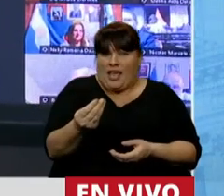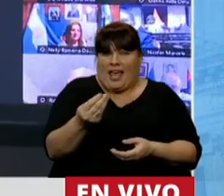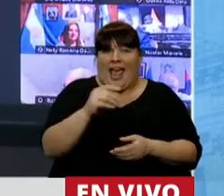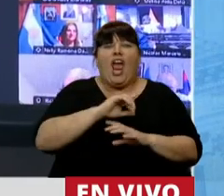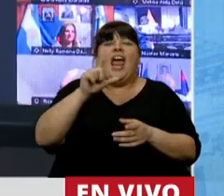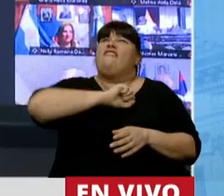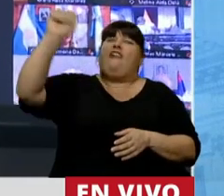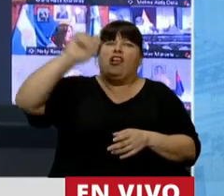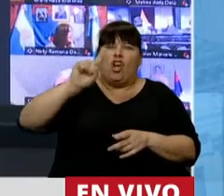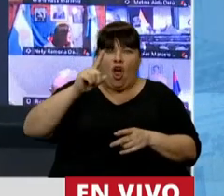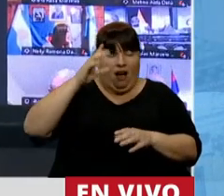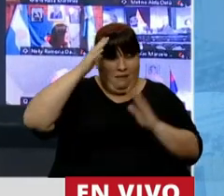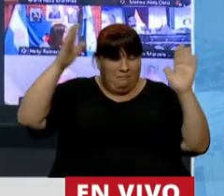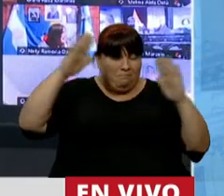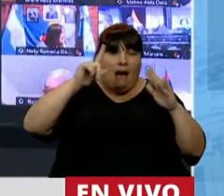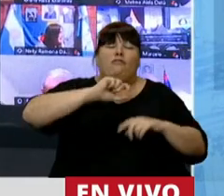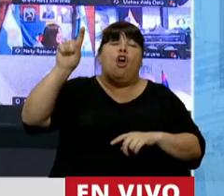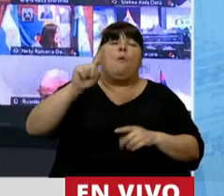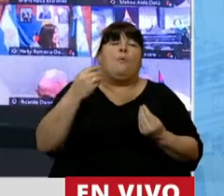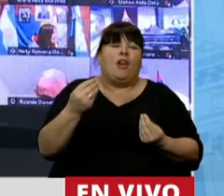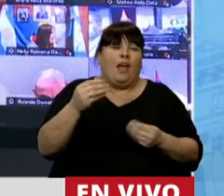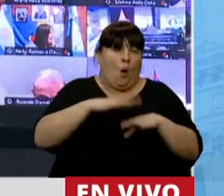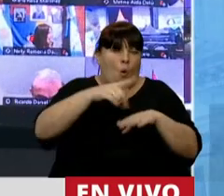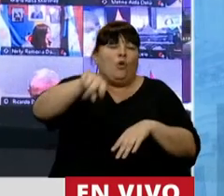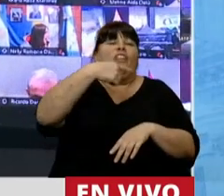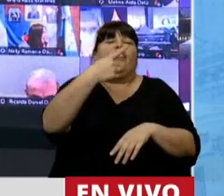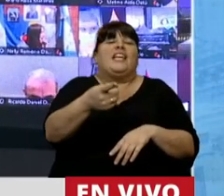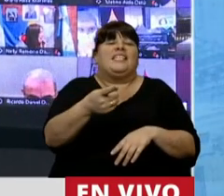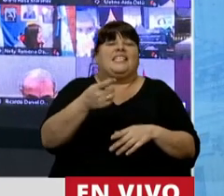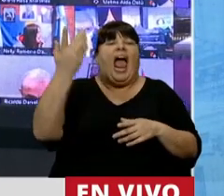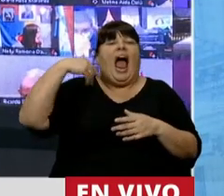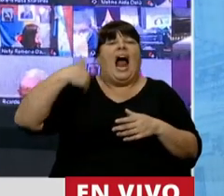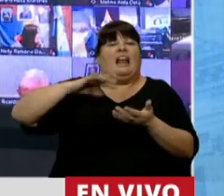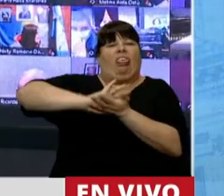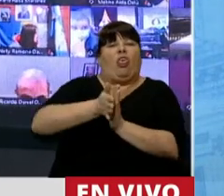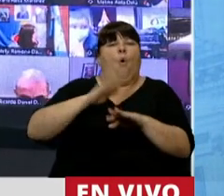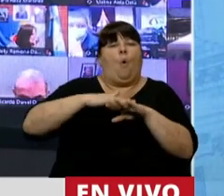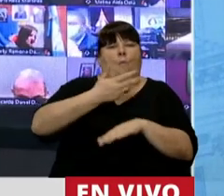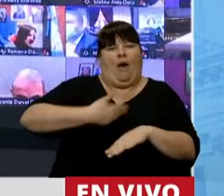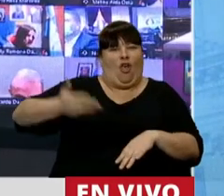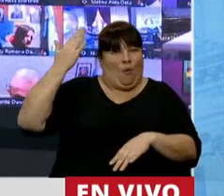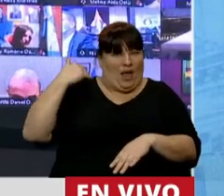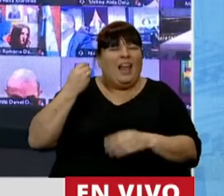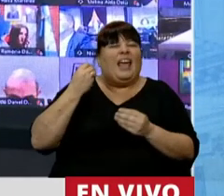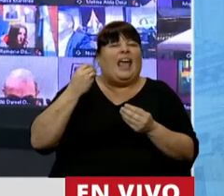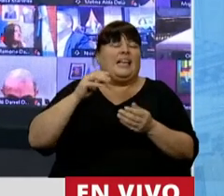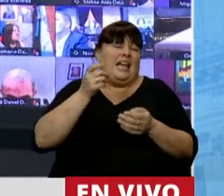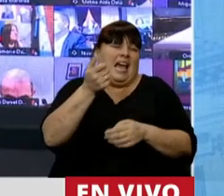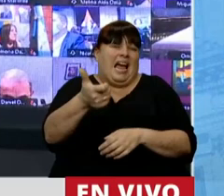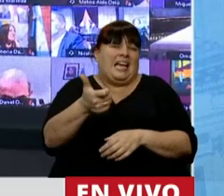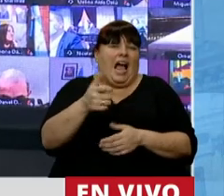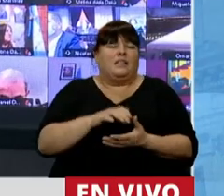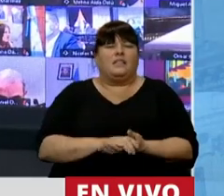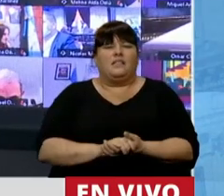estalló la hiperinflación y no voló por los aires el país? Por lo que ustedes llamaron tierra arrasada. La tierra arrasada era casi